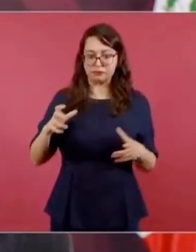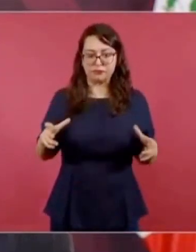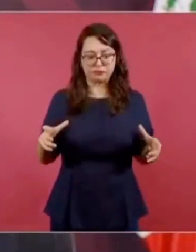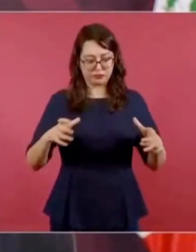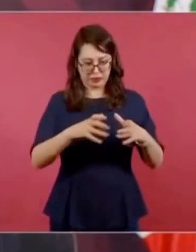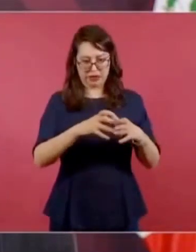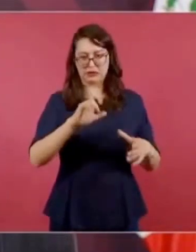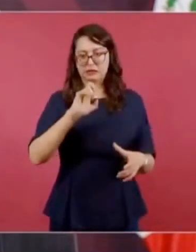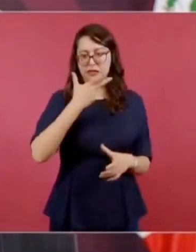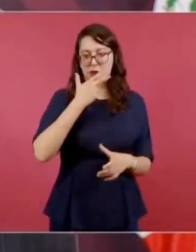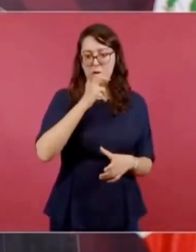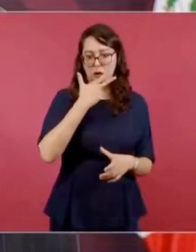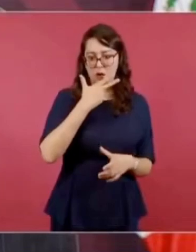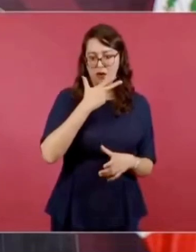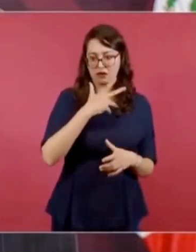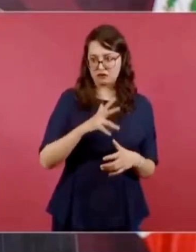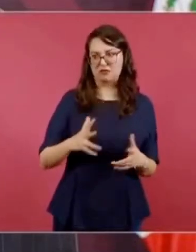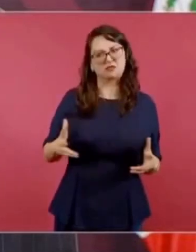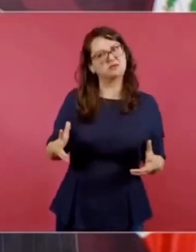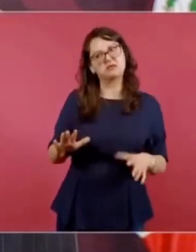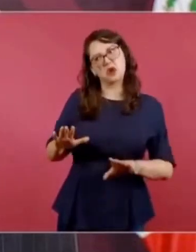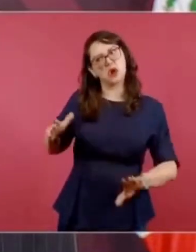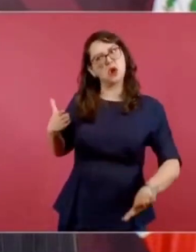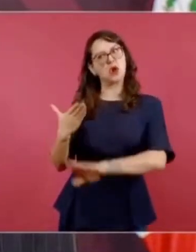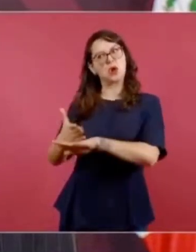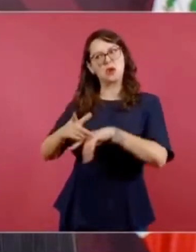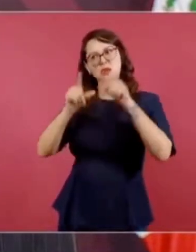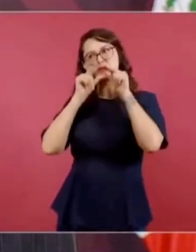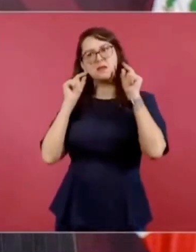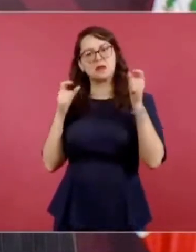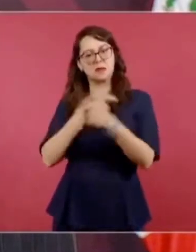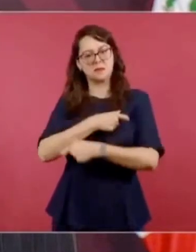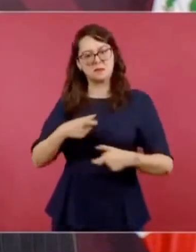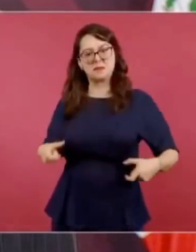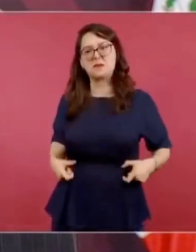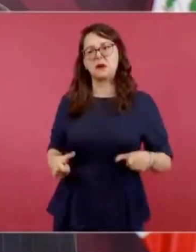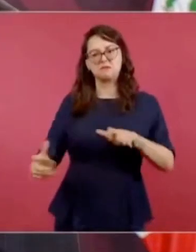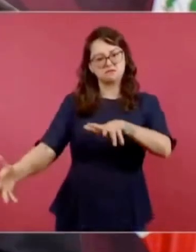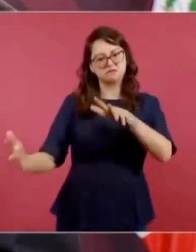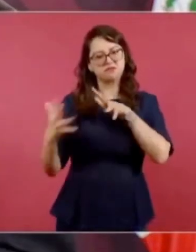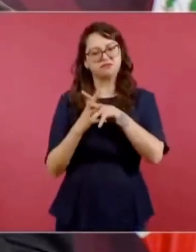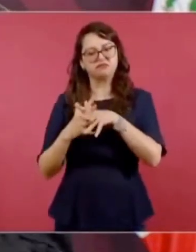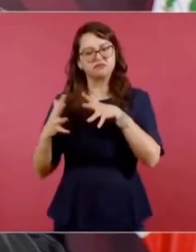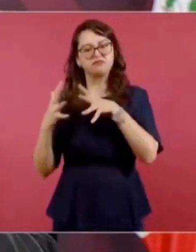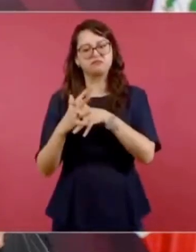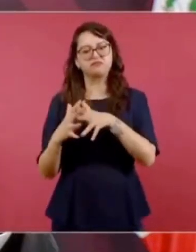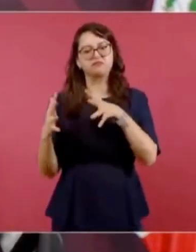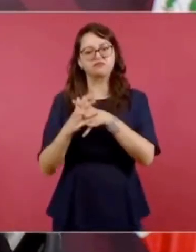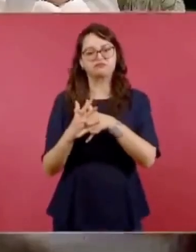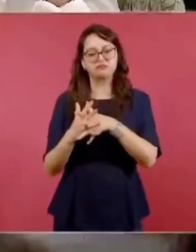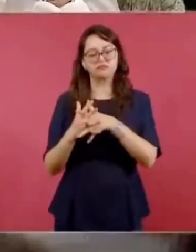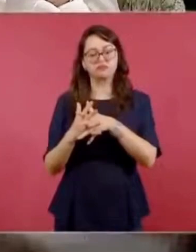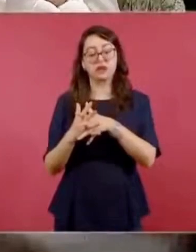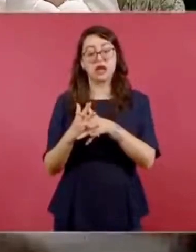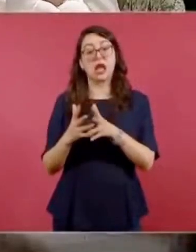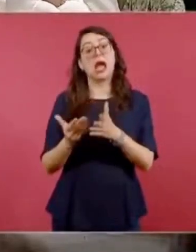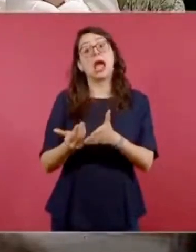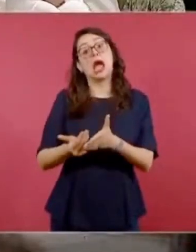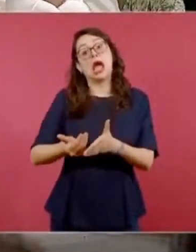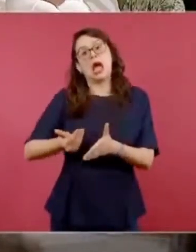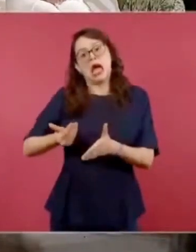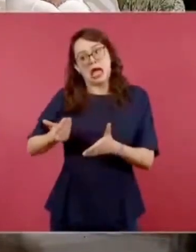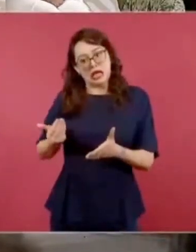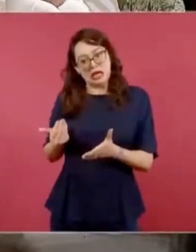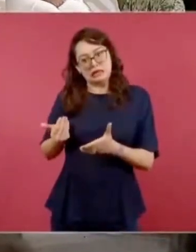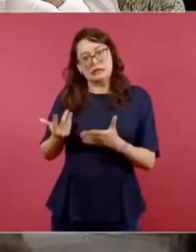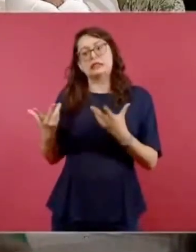Chihuahua, enfrentaron a Francisco Villa, con quien mantuvieron al principio cierta cercanía, pero